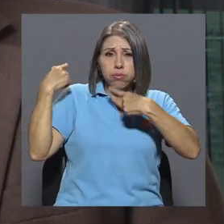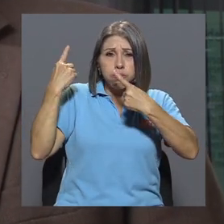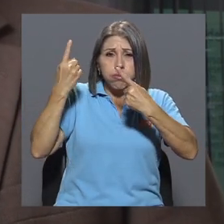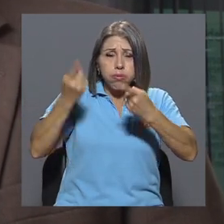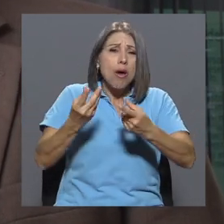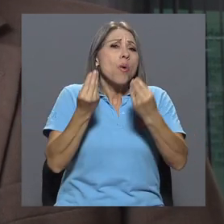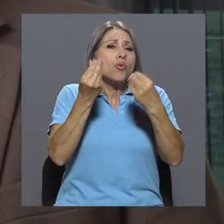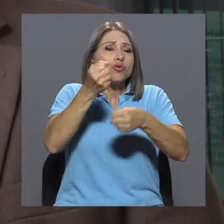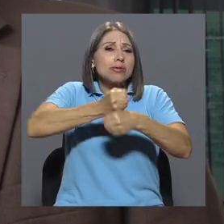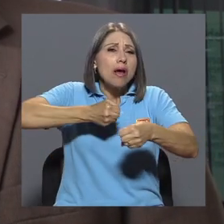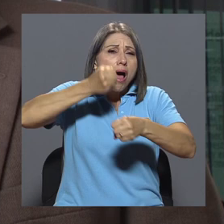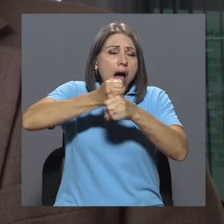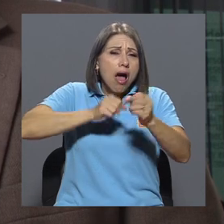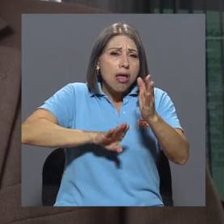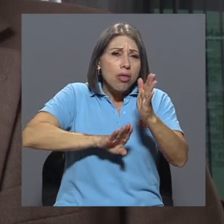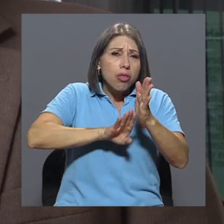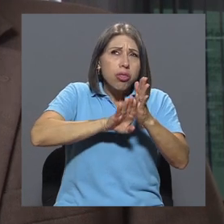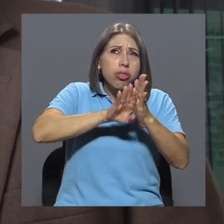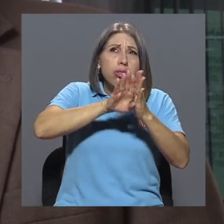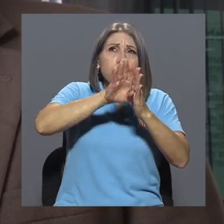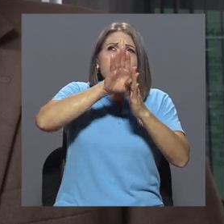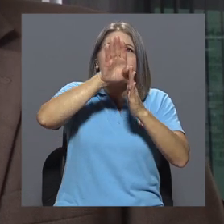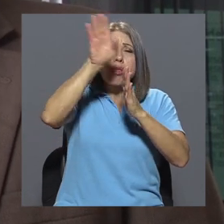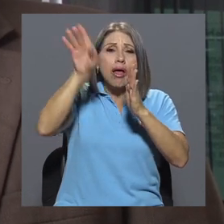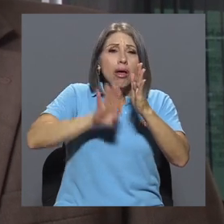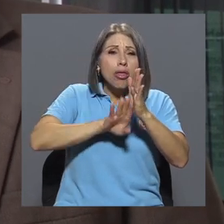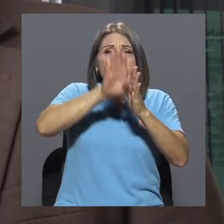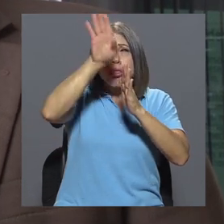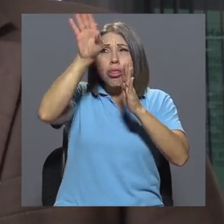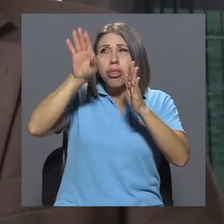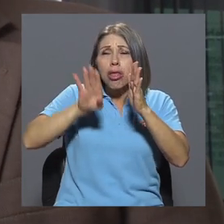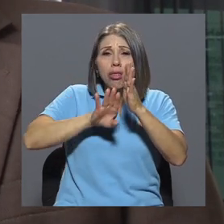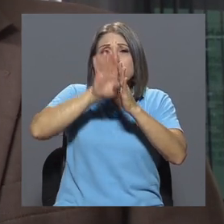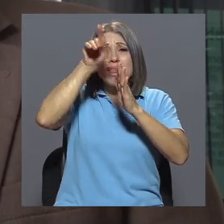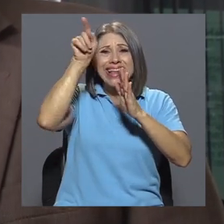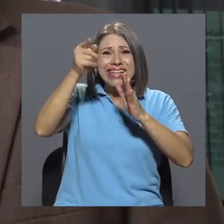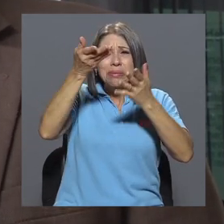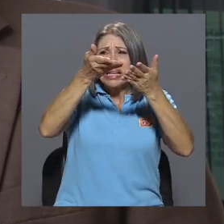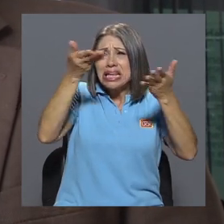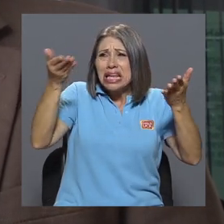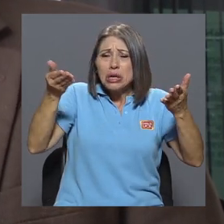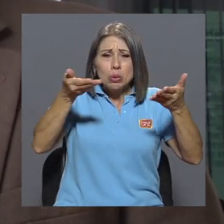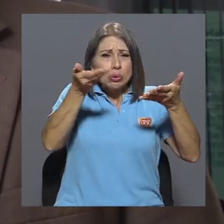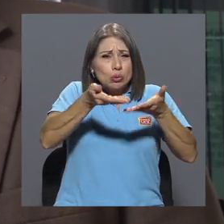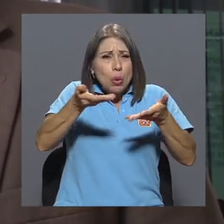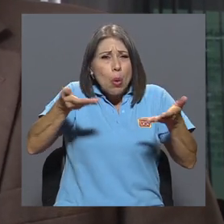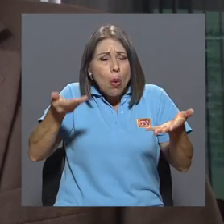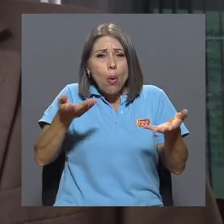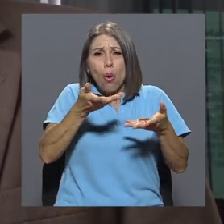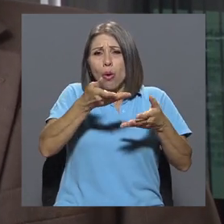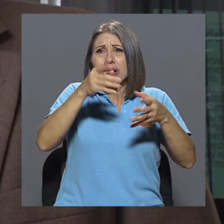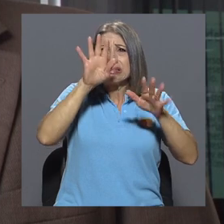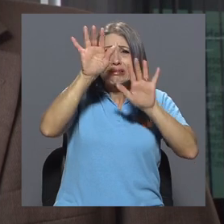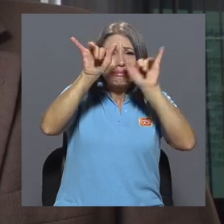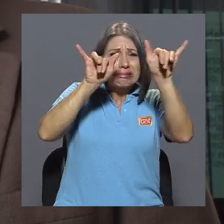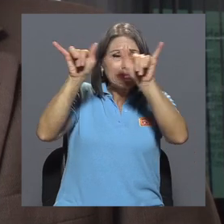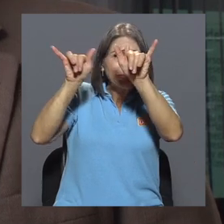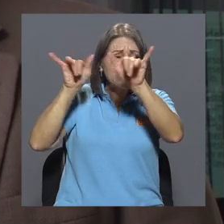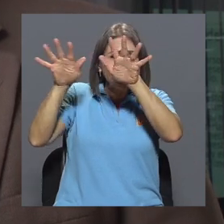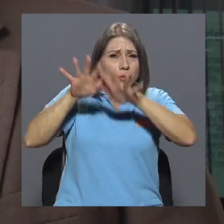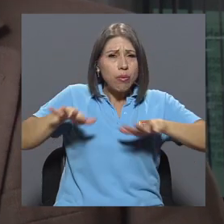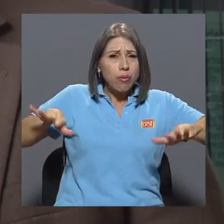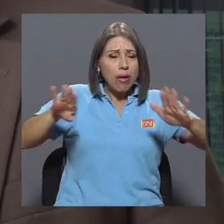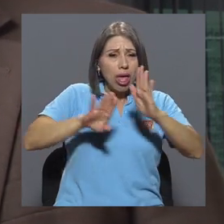acumular vehículos, partículas, piezas, todo tipo de objetos que quedan rezagados en el